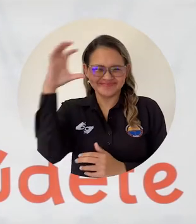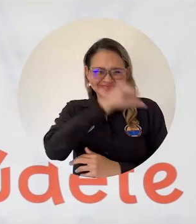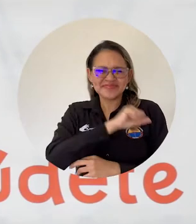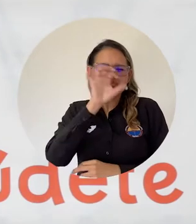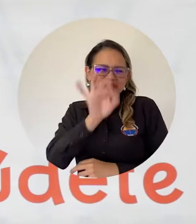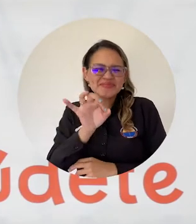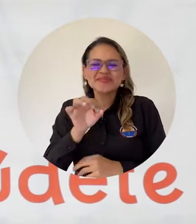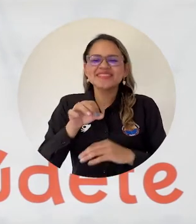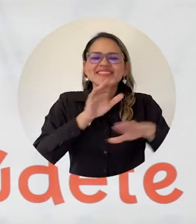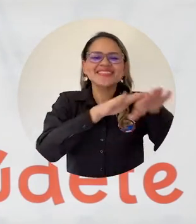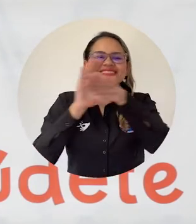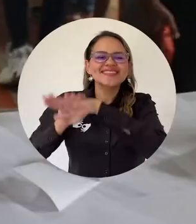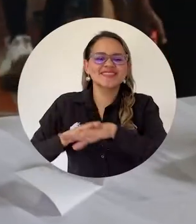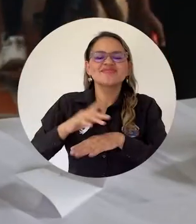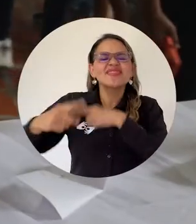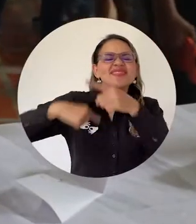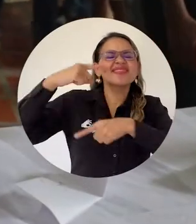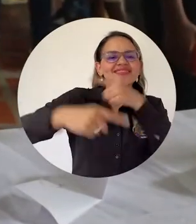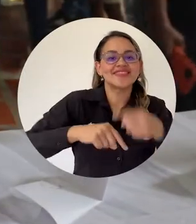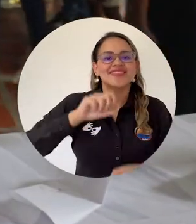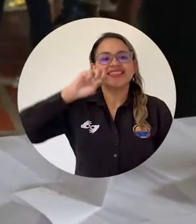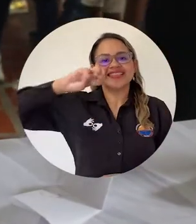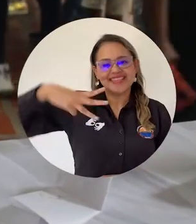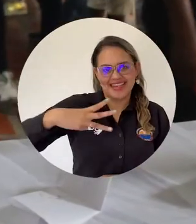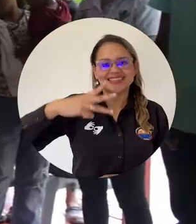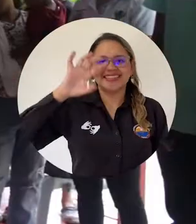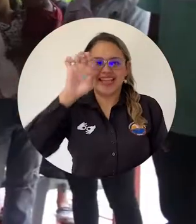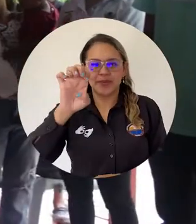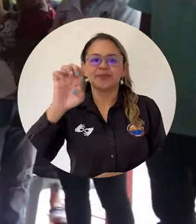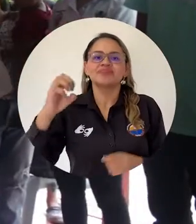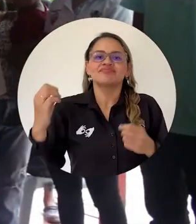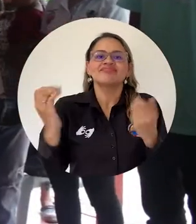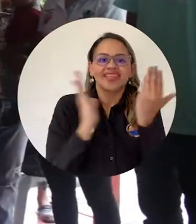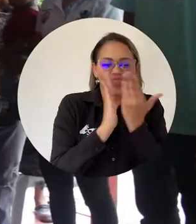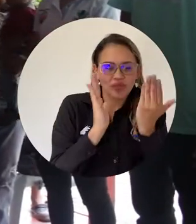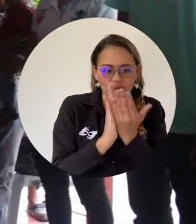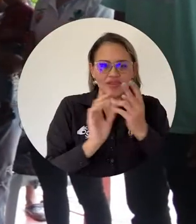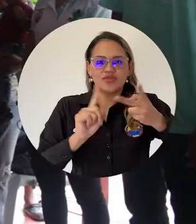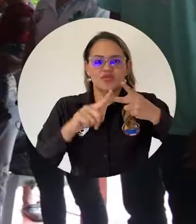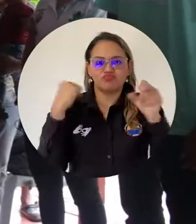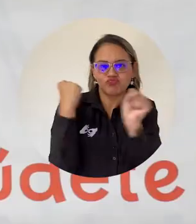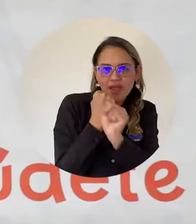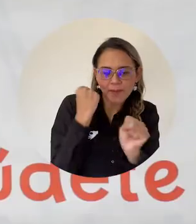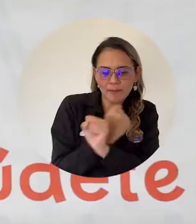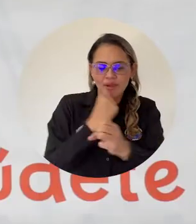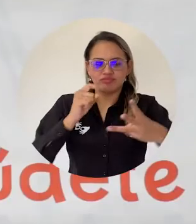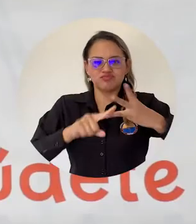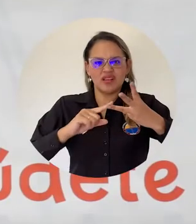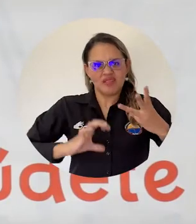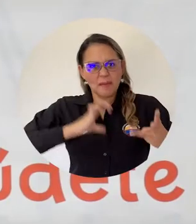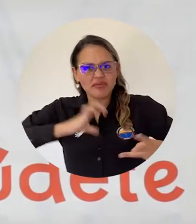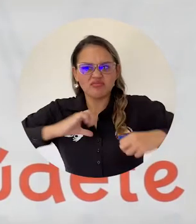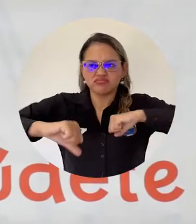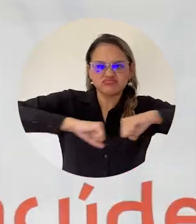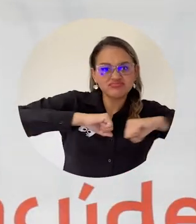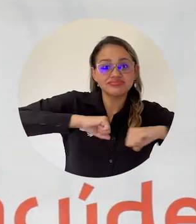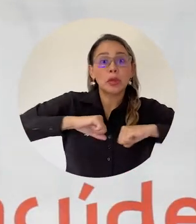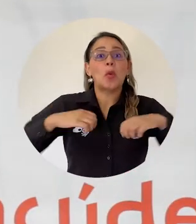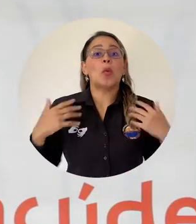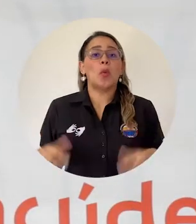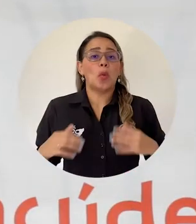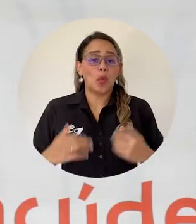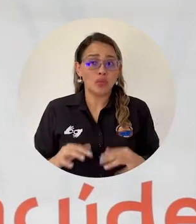generación de las 3 E, como es educación, empleo y emprendimiento. De verdad que es un programa muy bueno.